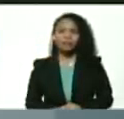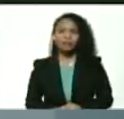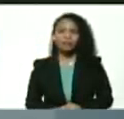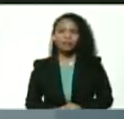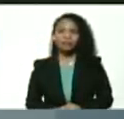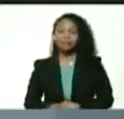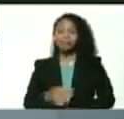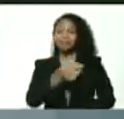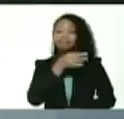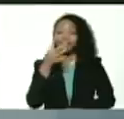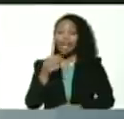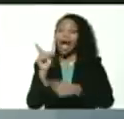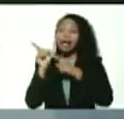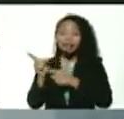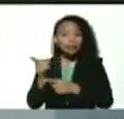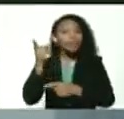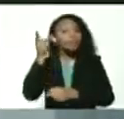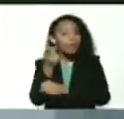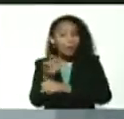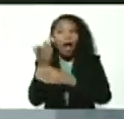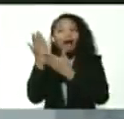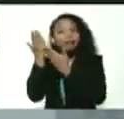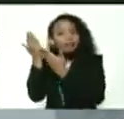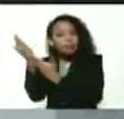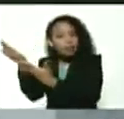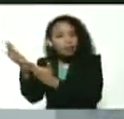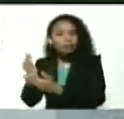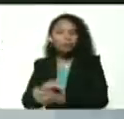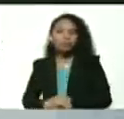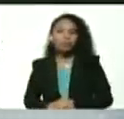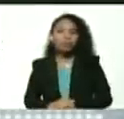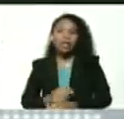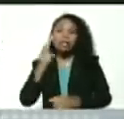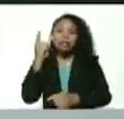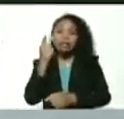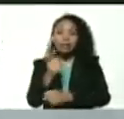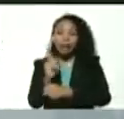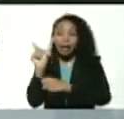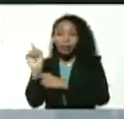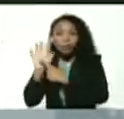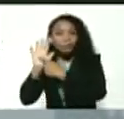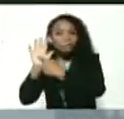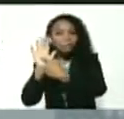excelente así debe ser y debe salir todo esto